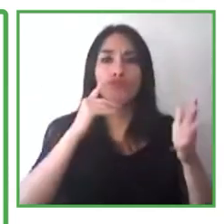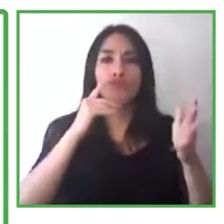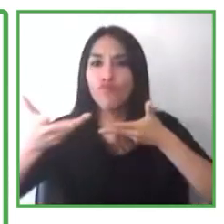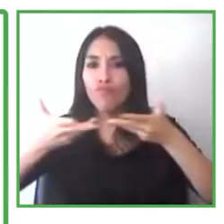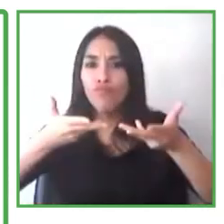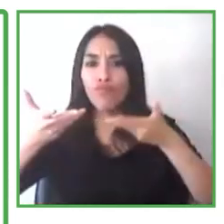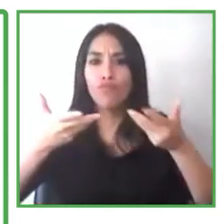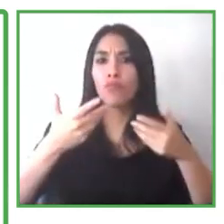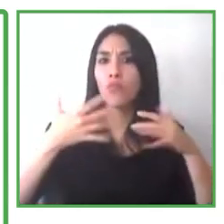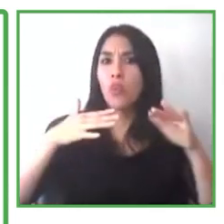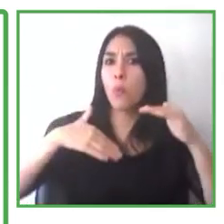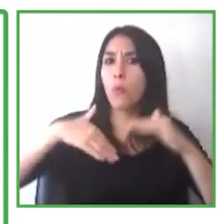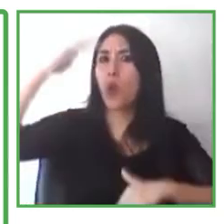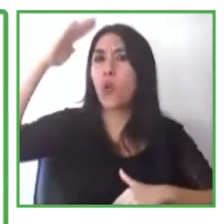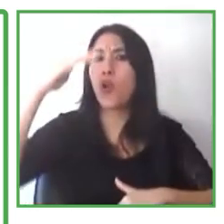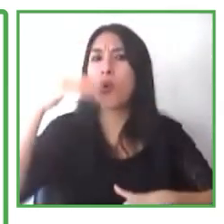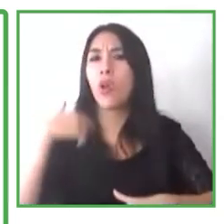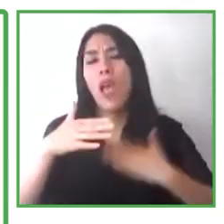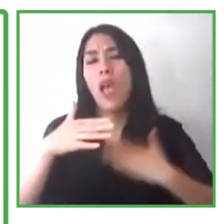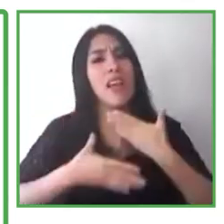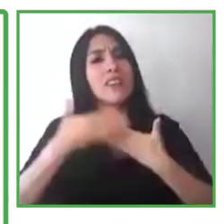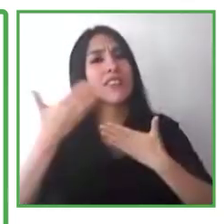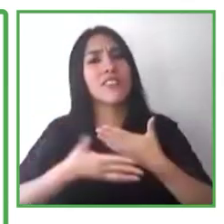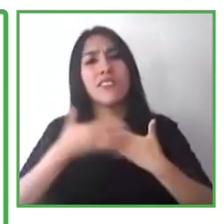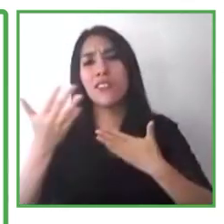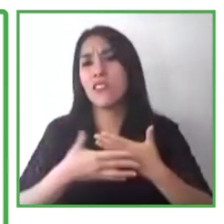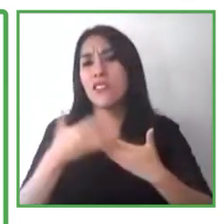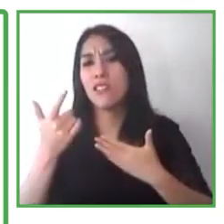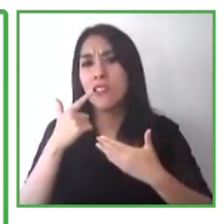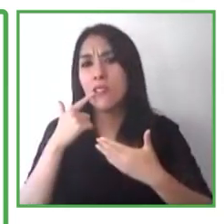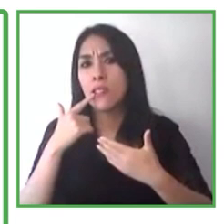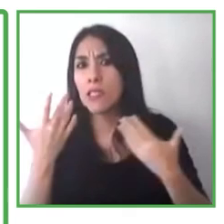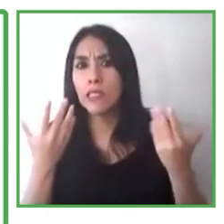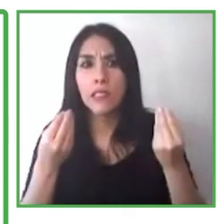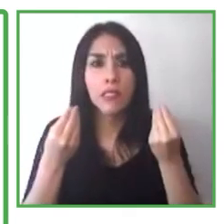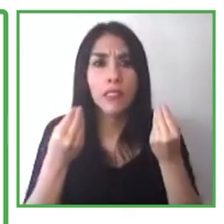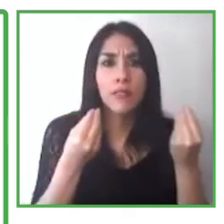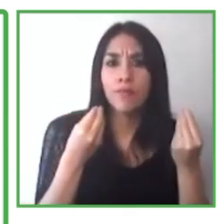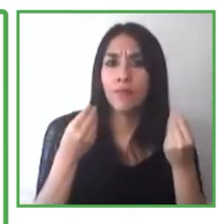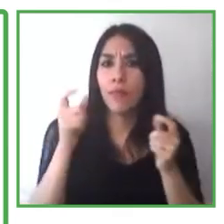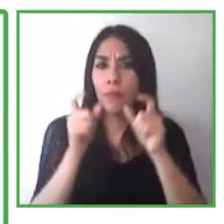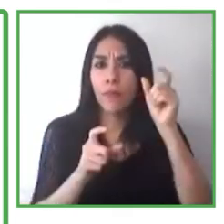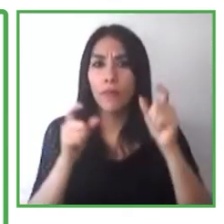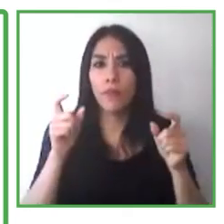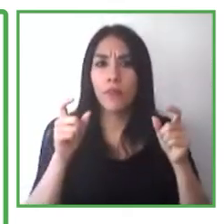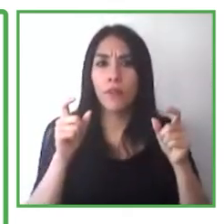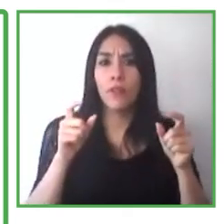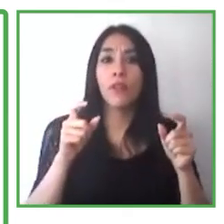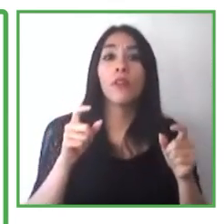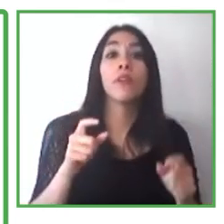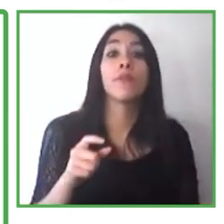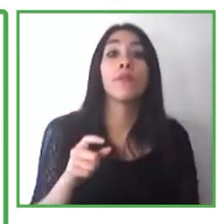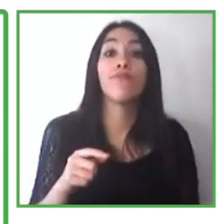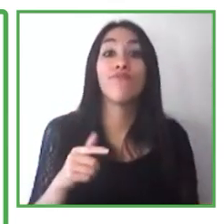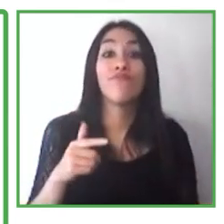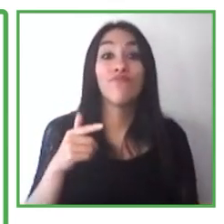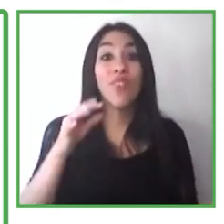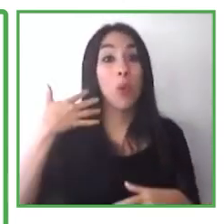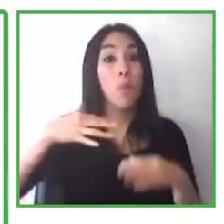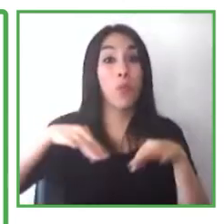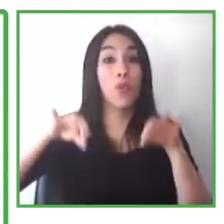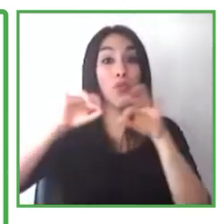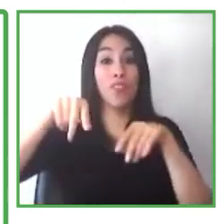tenemos un conteo de personal o una inversión bastante significativa asociada con esto, pero, bueno, si tenemos la